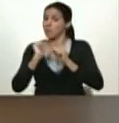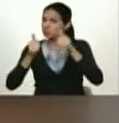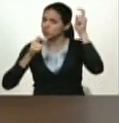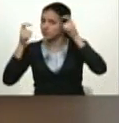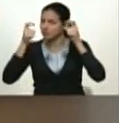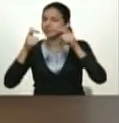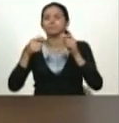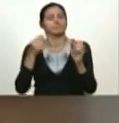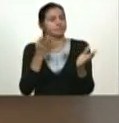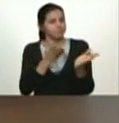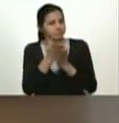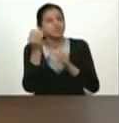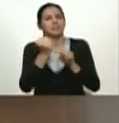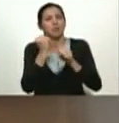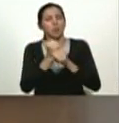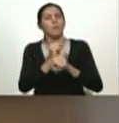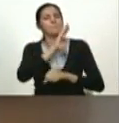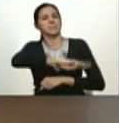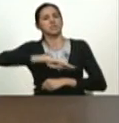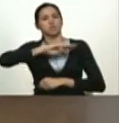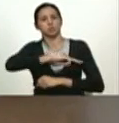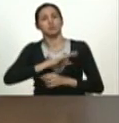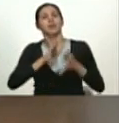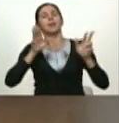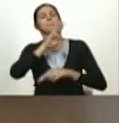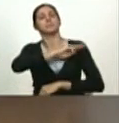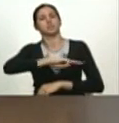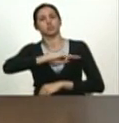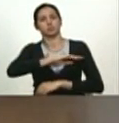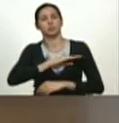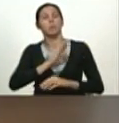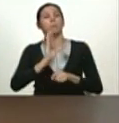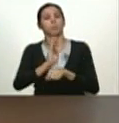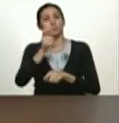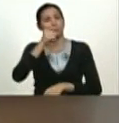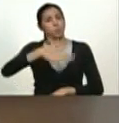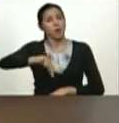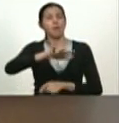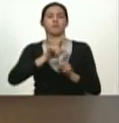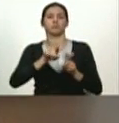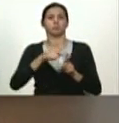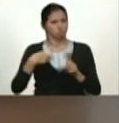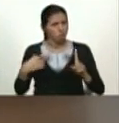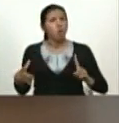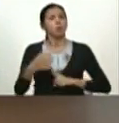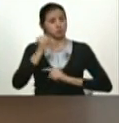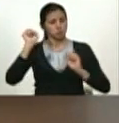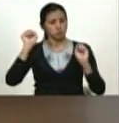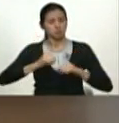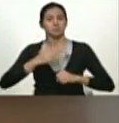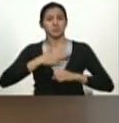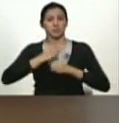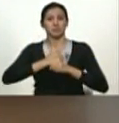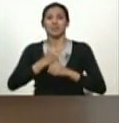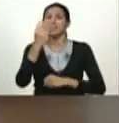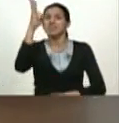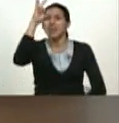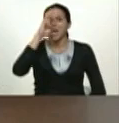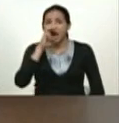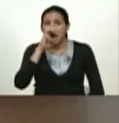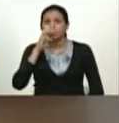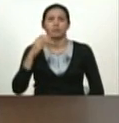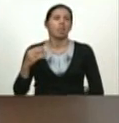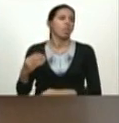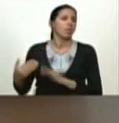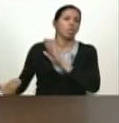en la labor de las misiones y grandes misiones para proteger al pueblo y lo he logrado con tres años que no me han dejado gobernar